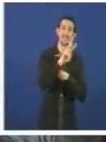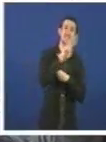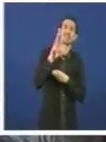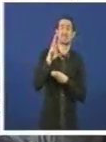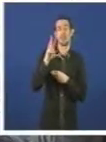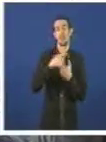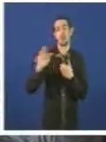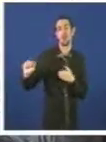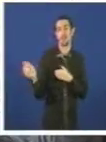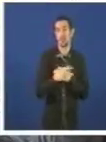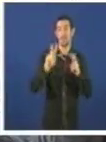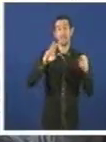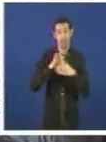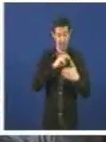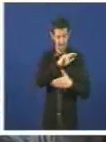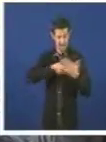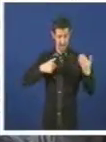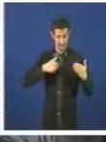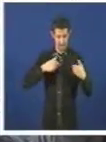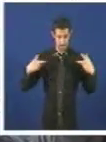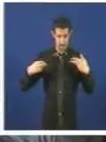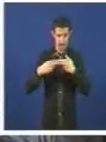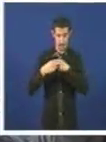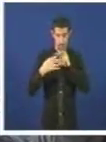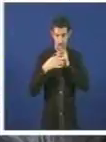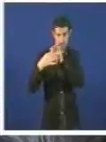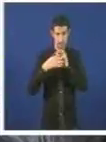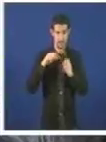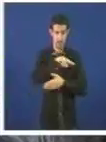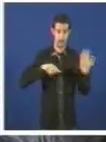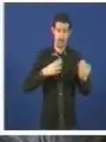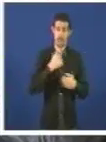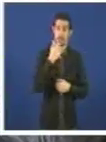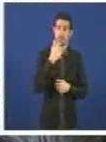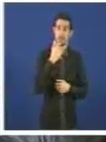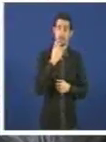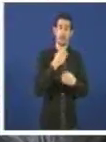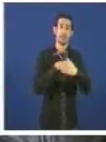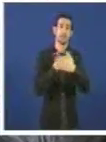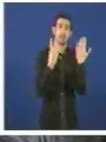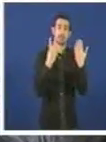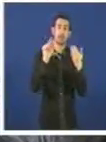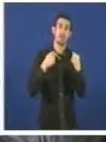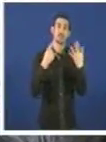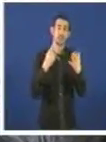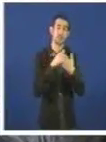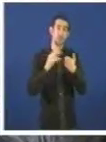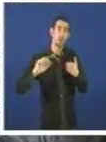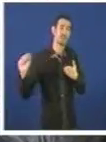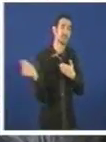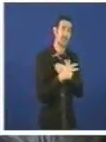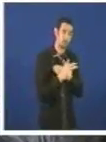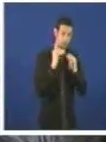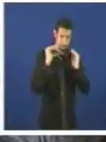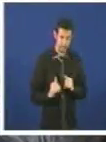No que respecta a Galiza, os datos indican que este recorte supoñerán 117,6 millóns de euros menos neste